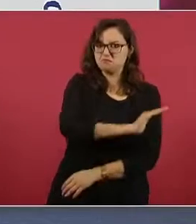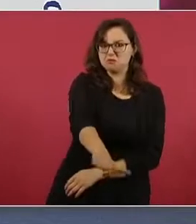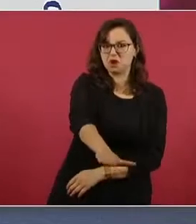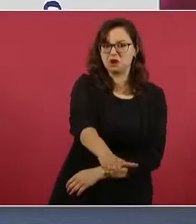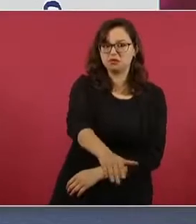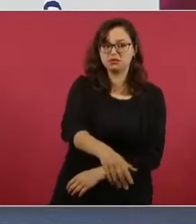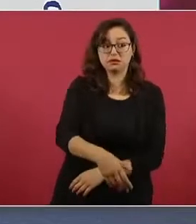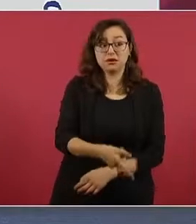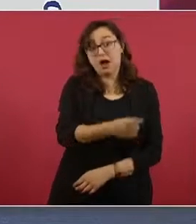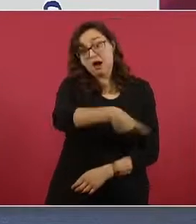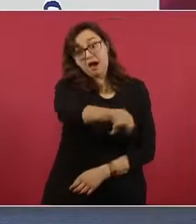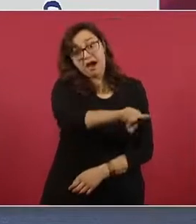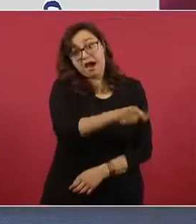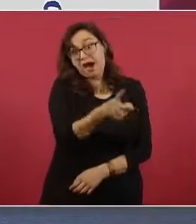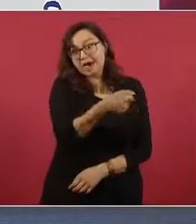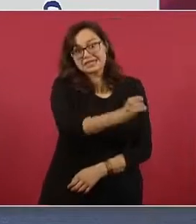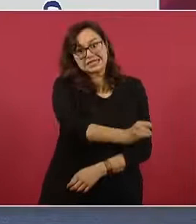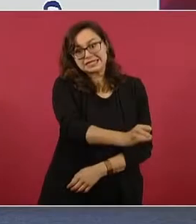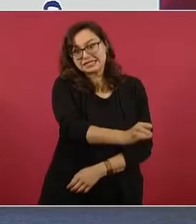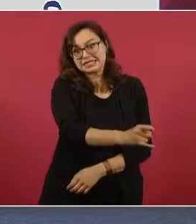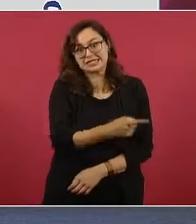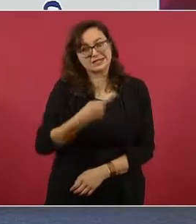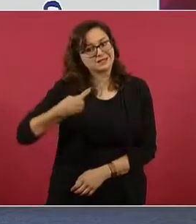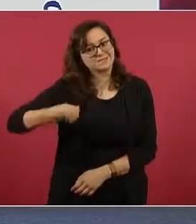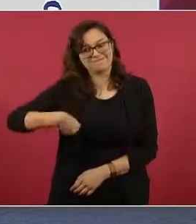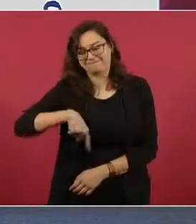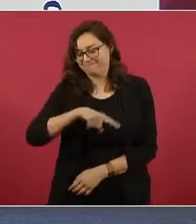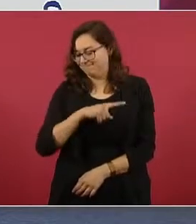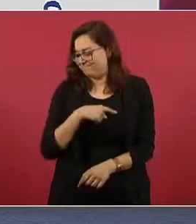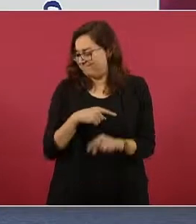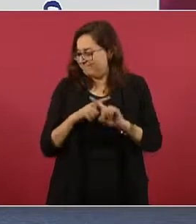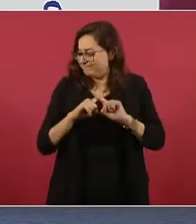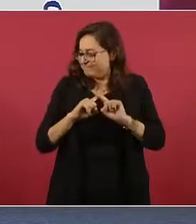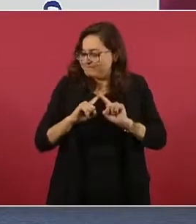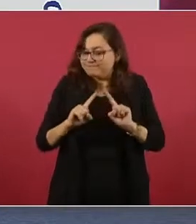Entonces, nosotros no creemos en eso.